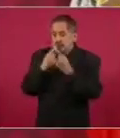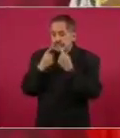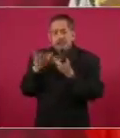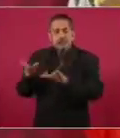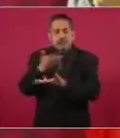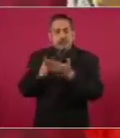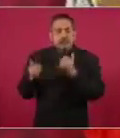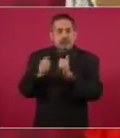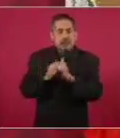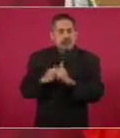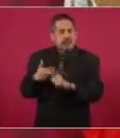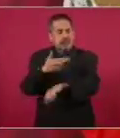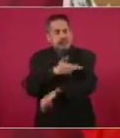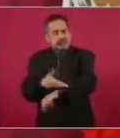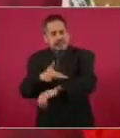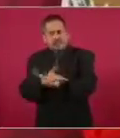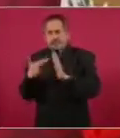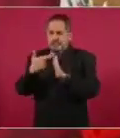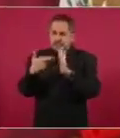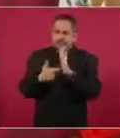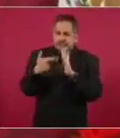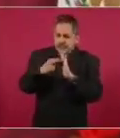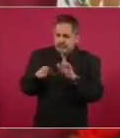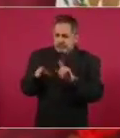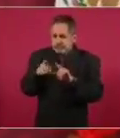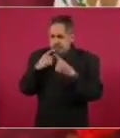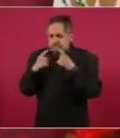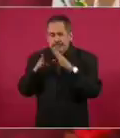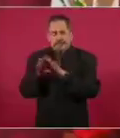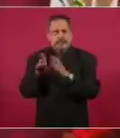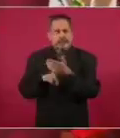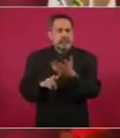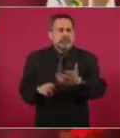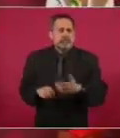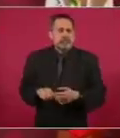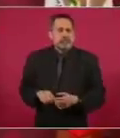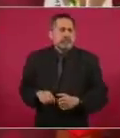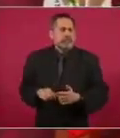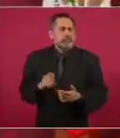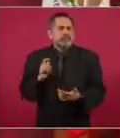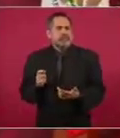vamos a tomar una serie de medidas, como